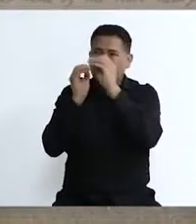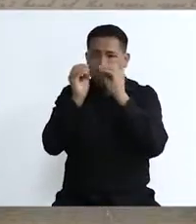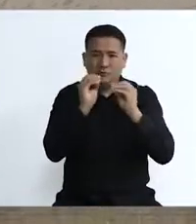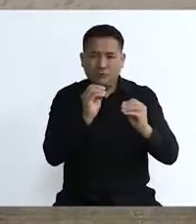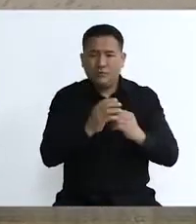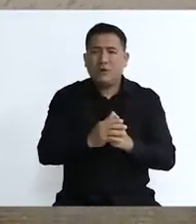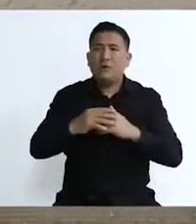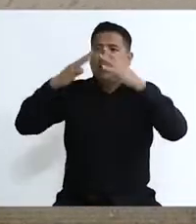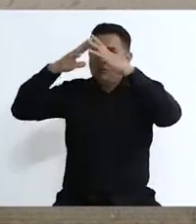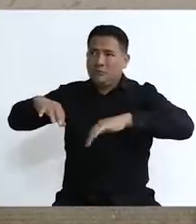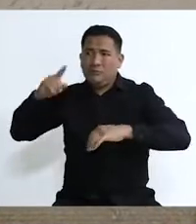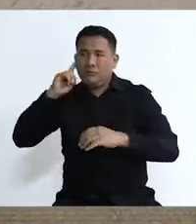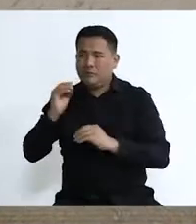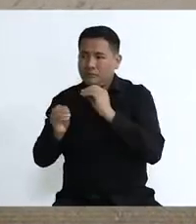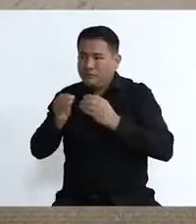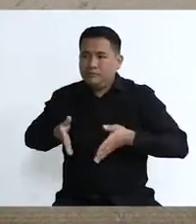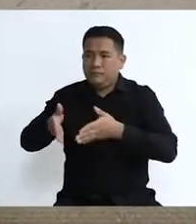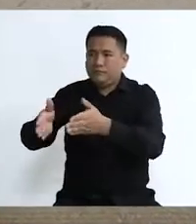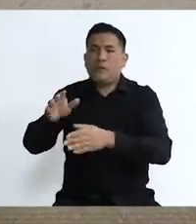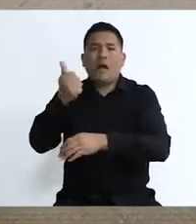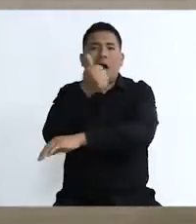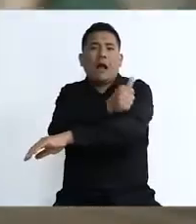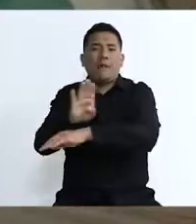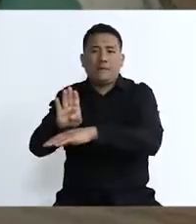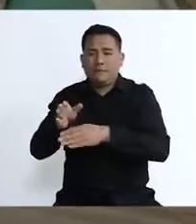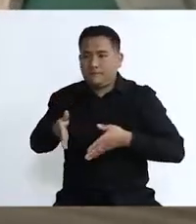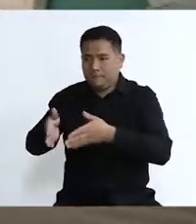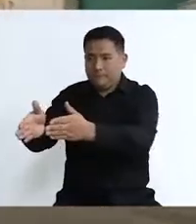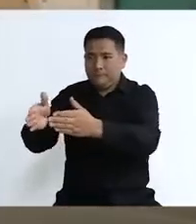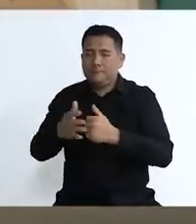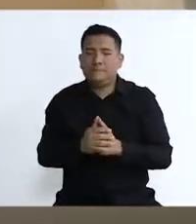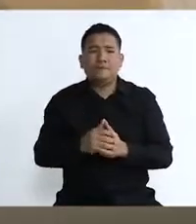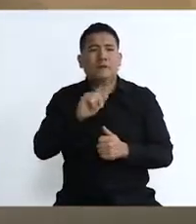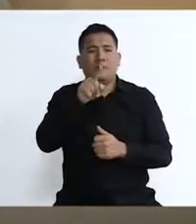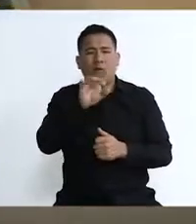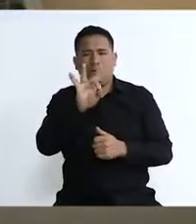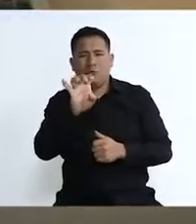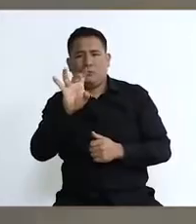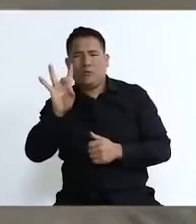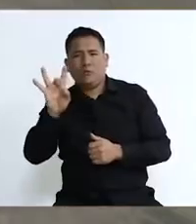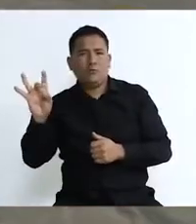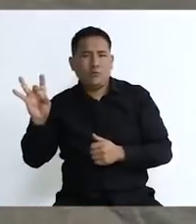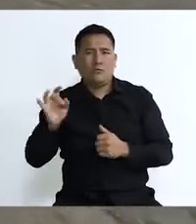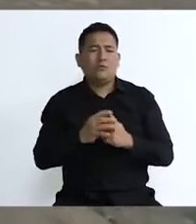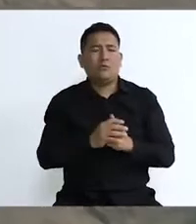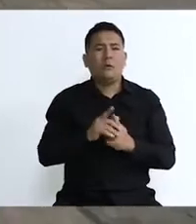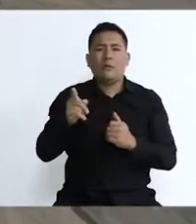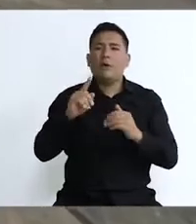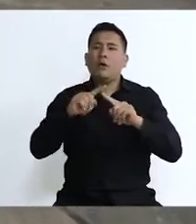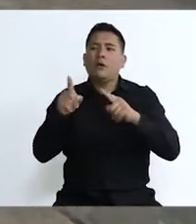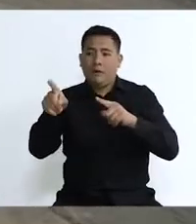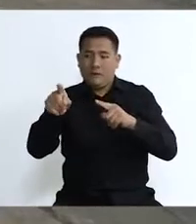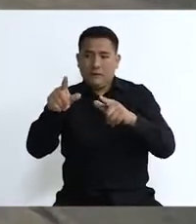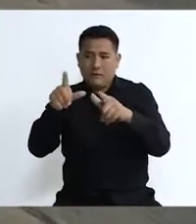iglesia de Santa Teresa, que se demolió para anchar la avenida Abancay. La pila que acompaña el atrio lateral es de 1888,